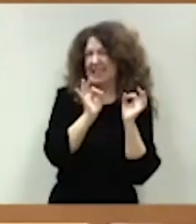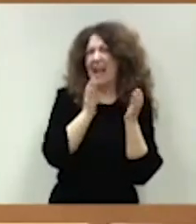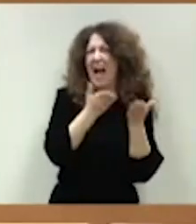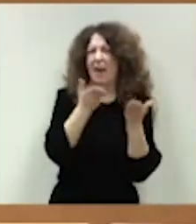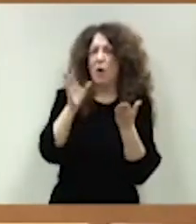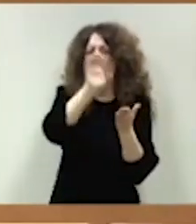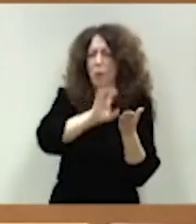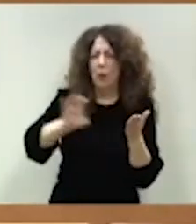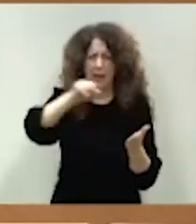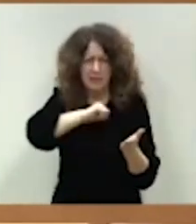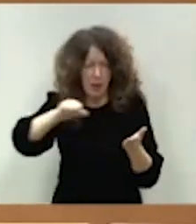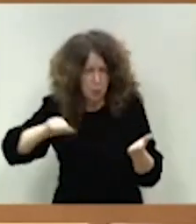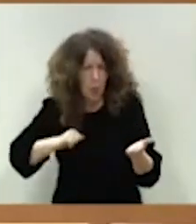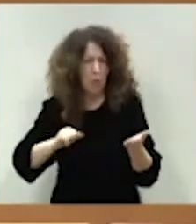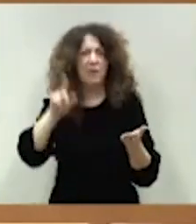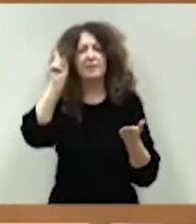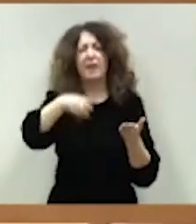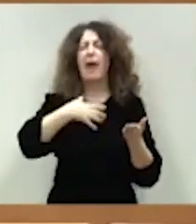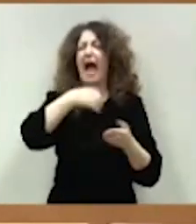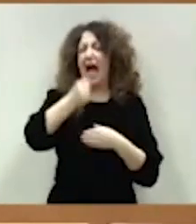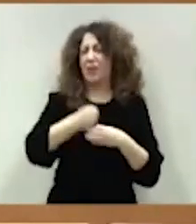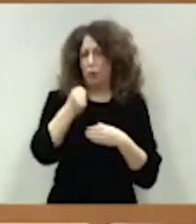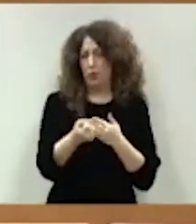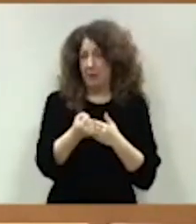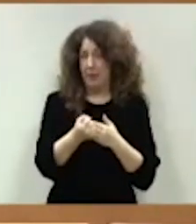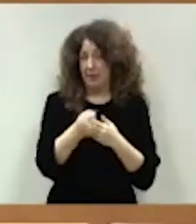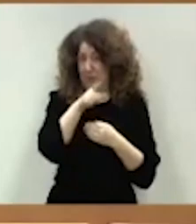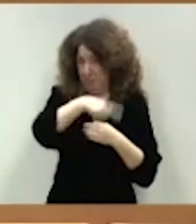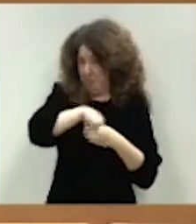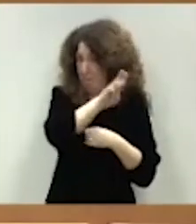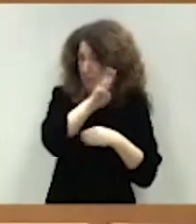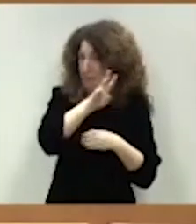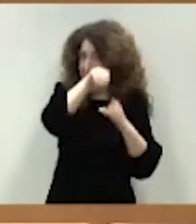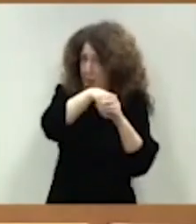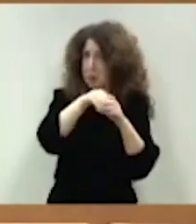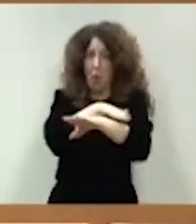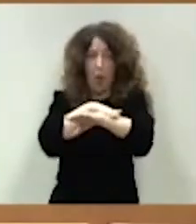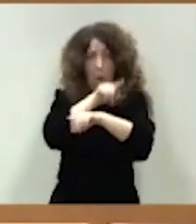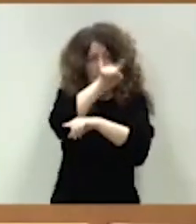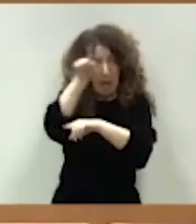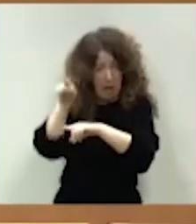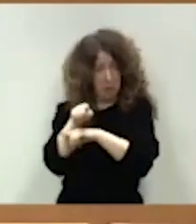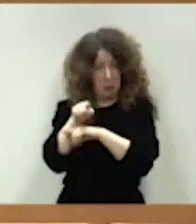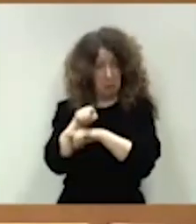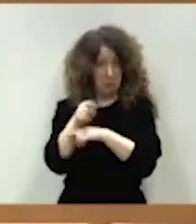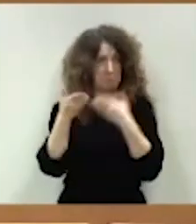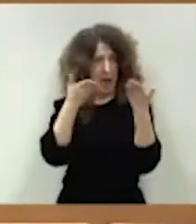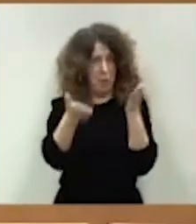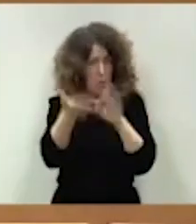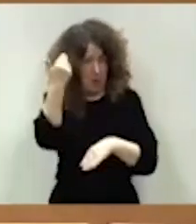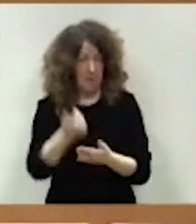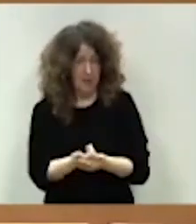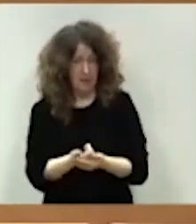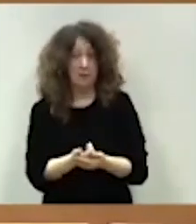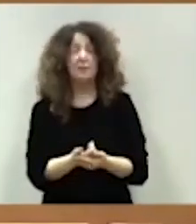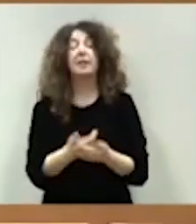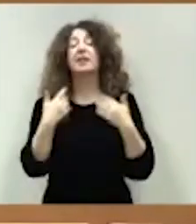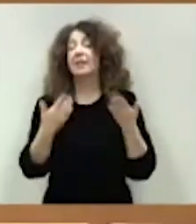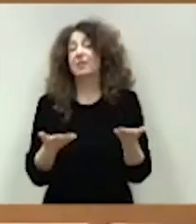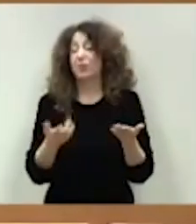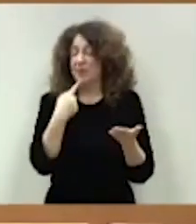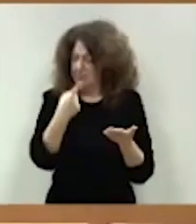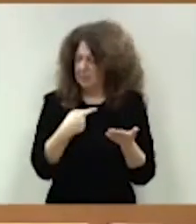o los ayuntamientos donde este partido gobierna. Señorías, sería, lo he dicho en reiteradas ocasiones,